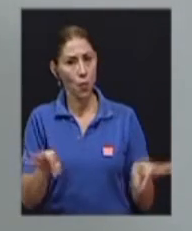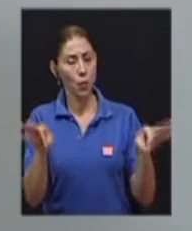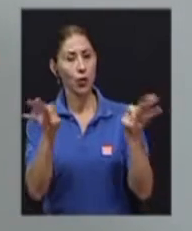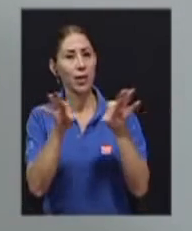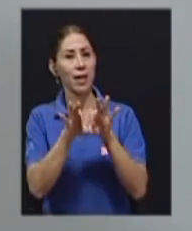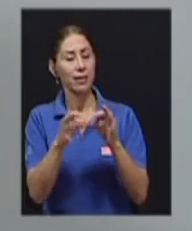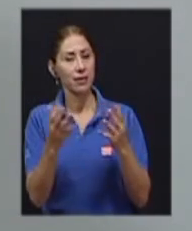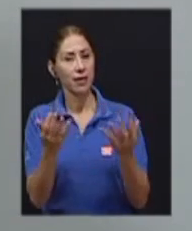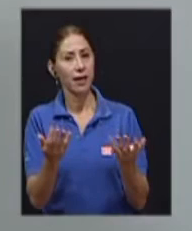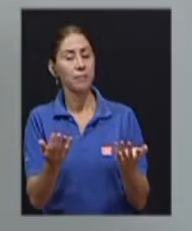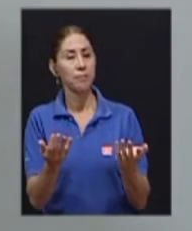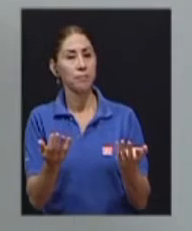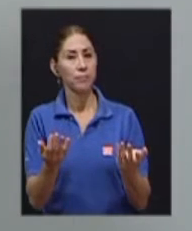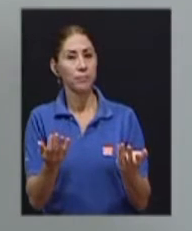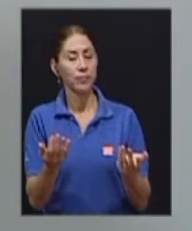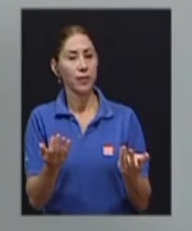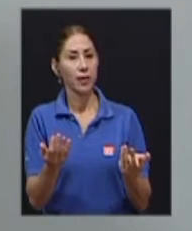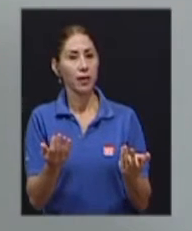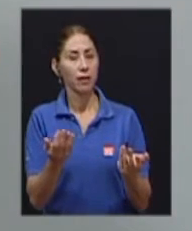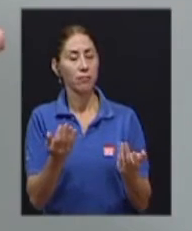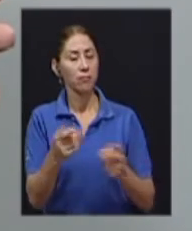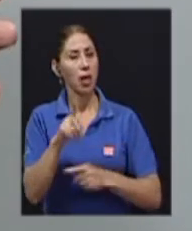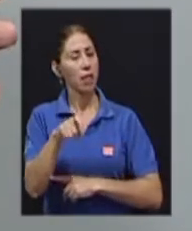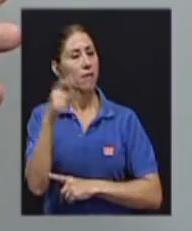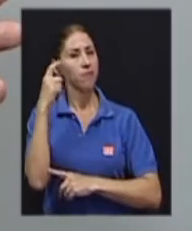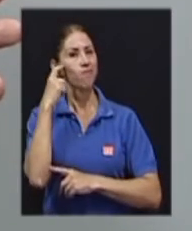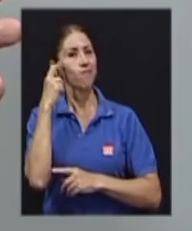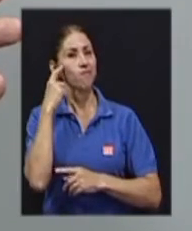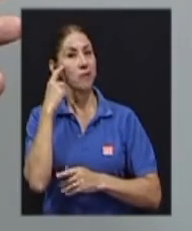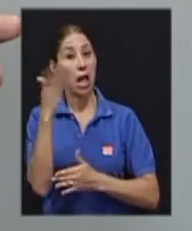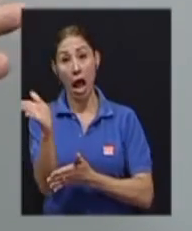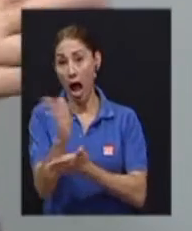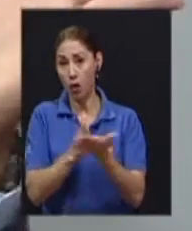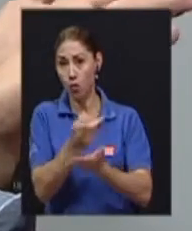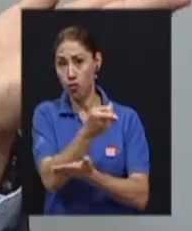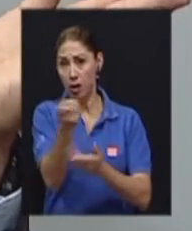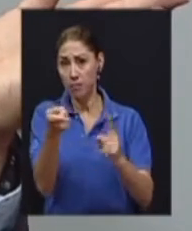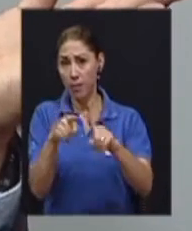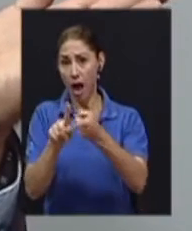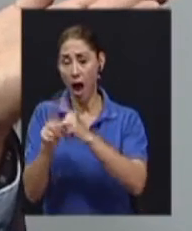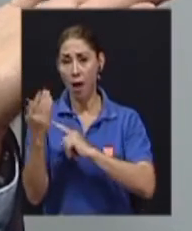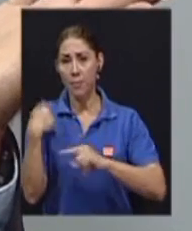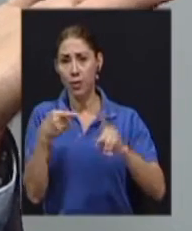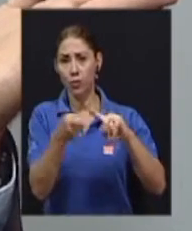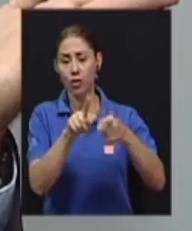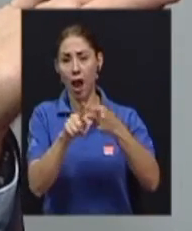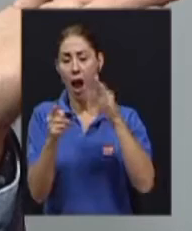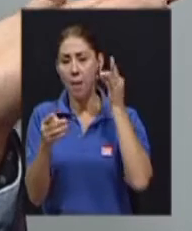plantearse y que algunas de nuestras amigas y amigos podrían